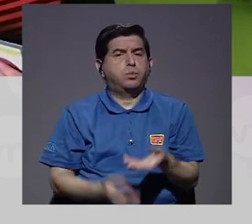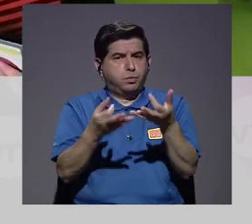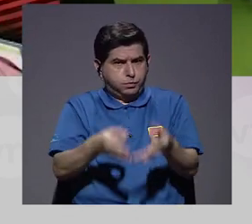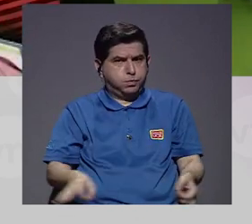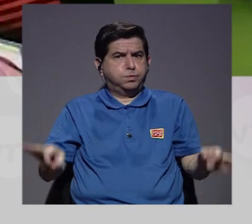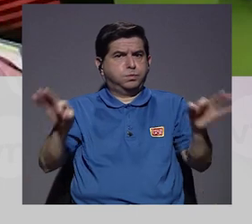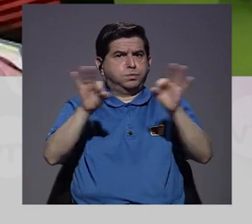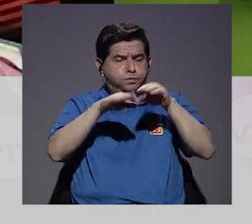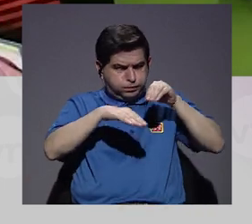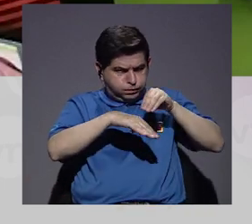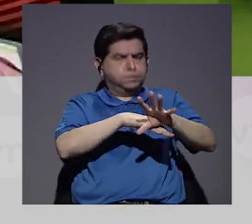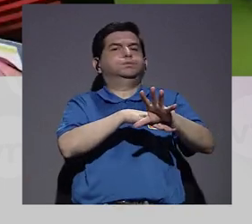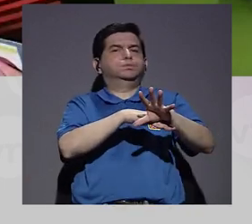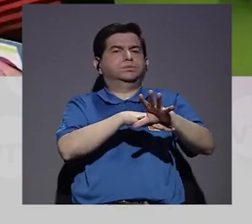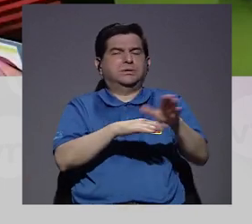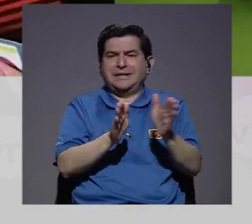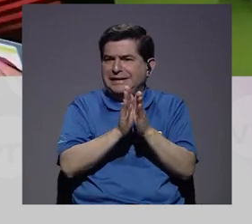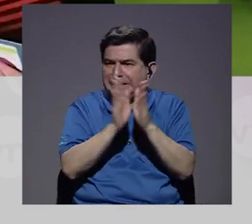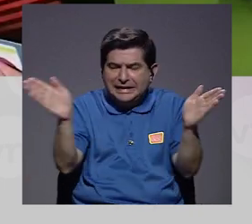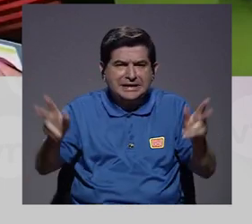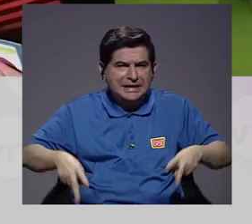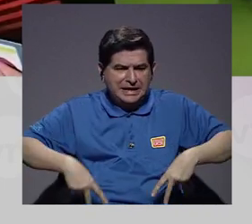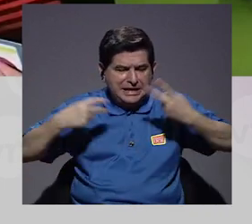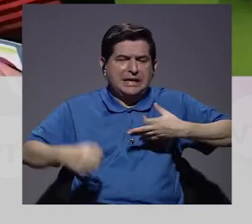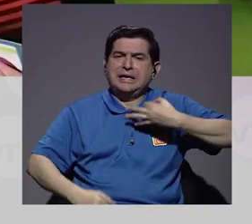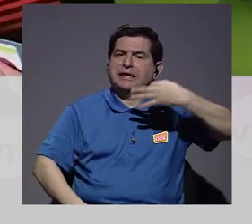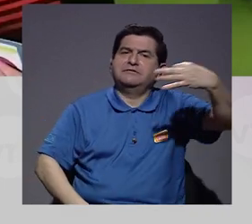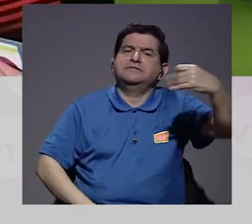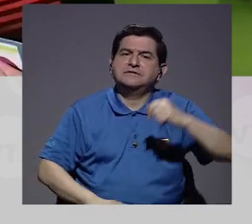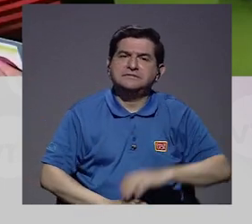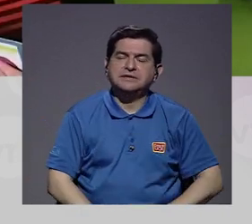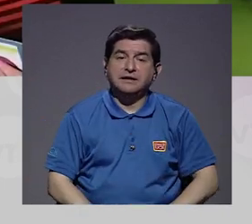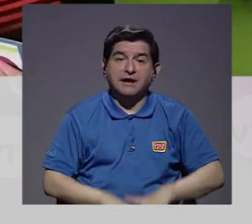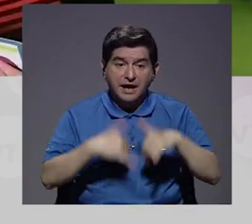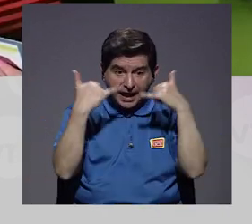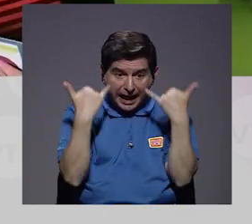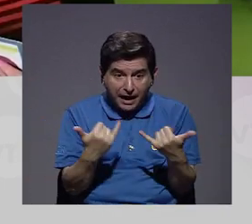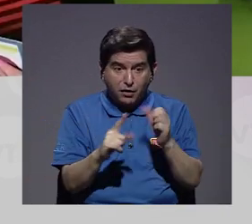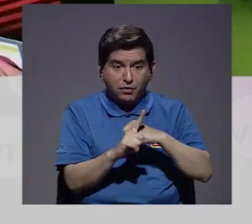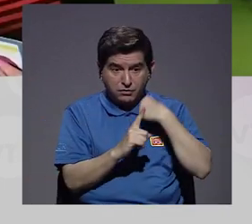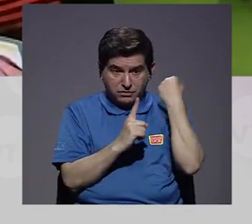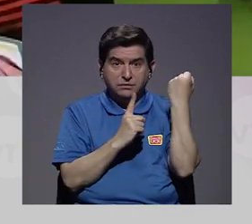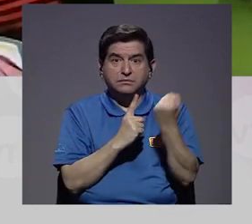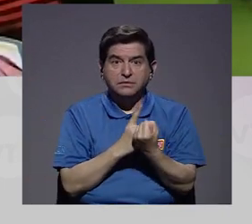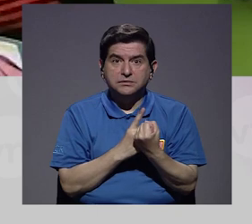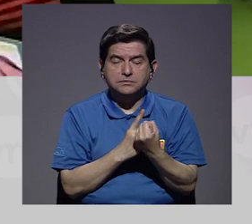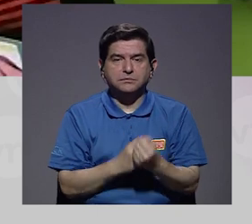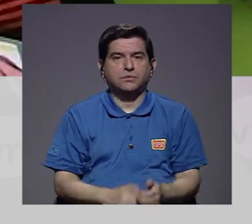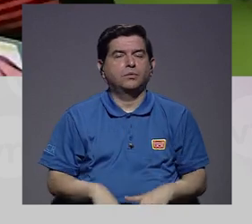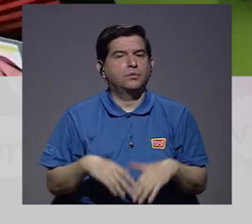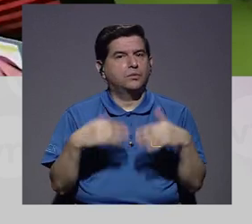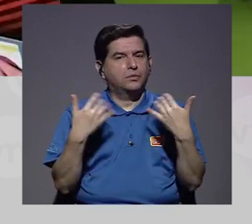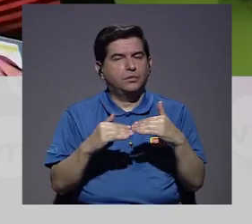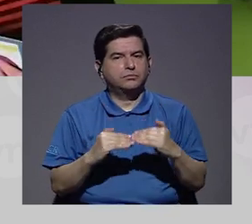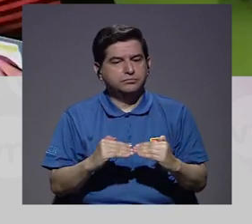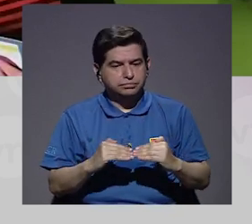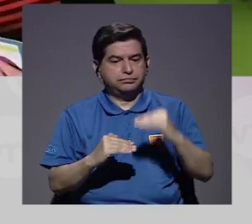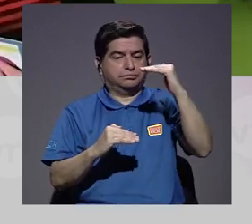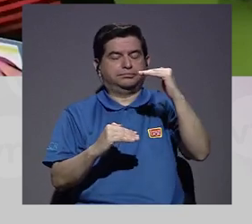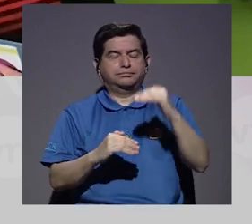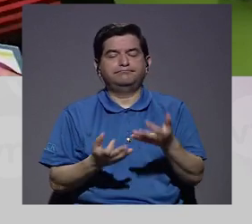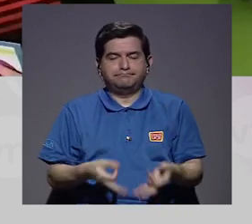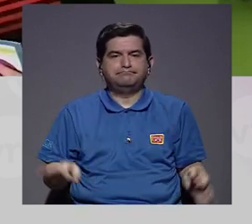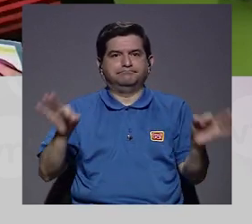importante en general en la vida cotidiana y ahora en esta situación pues con más